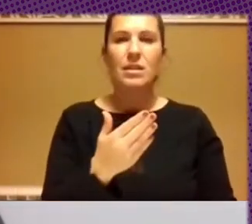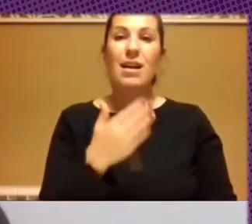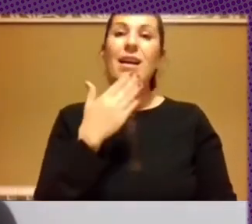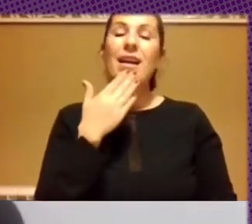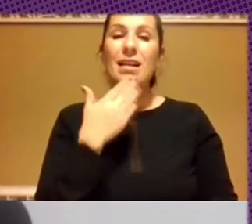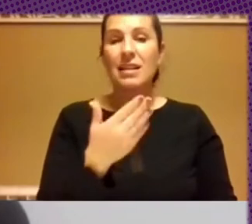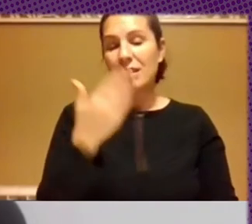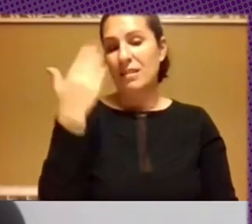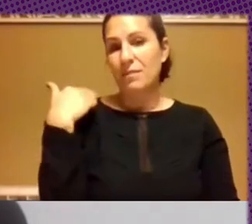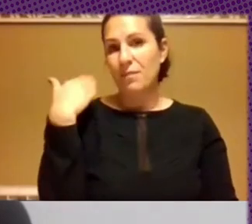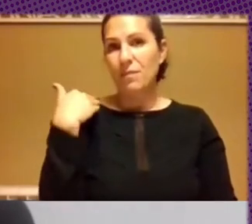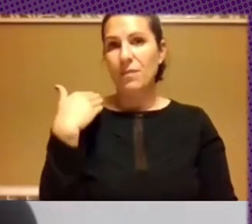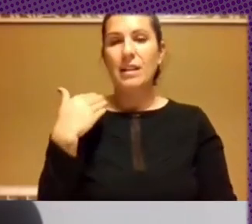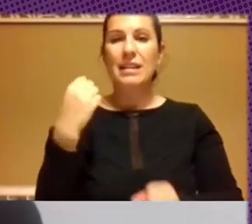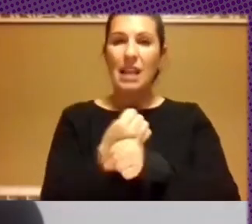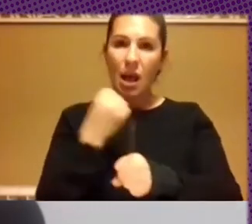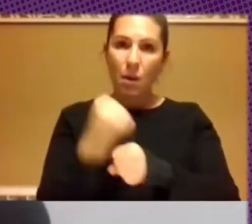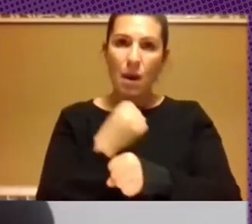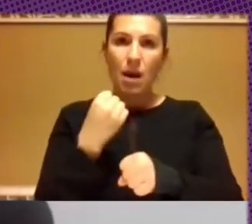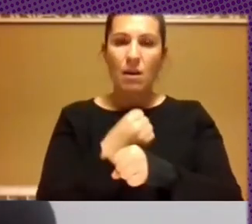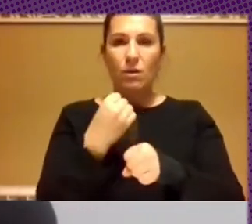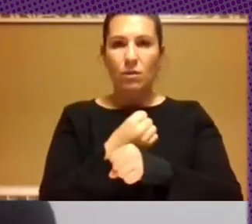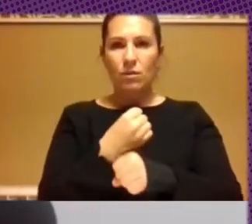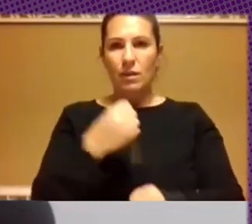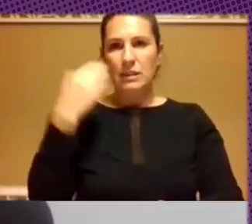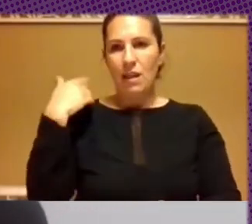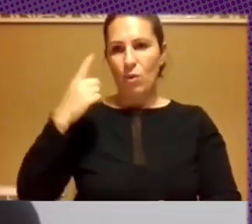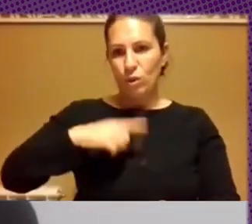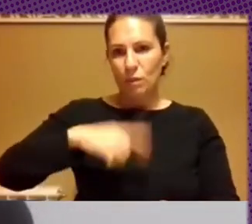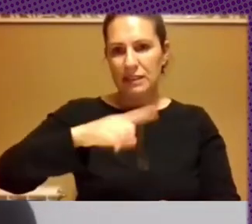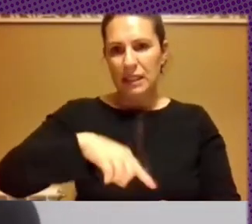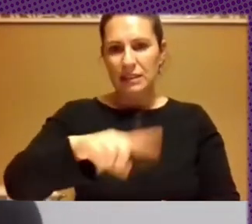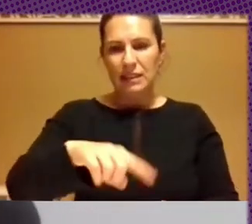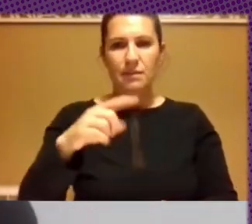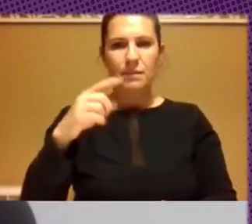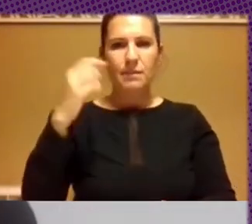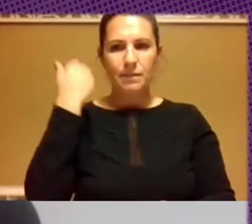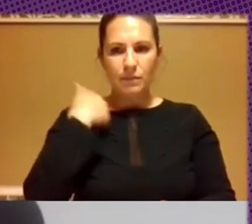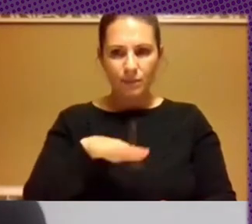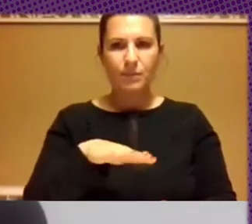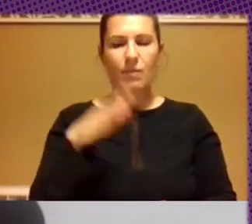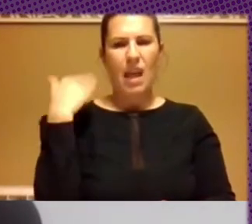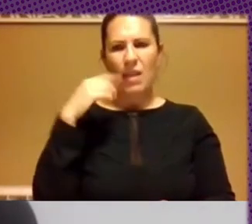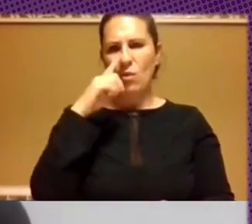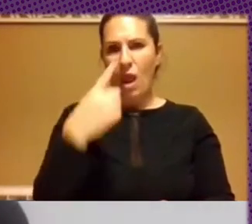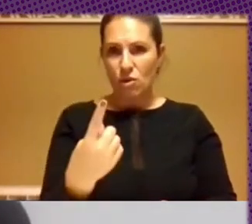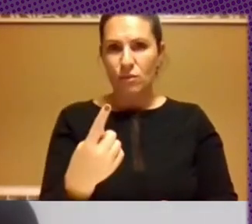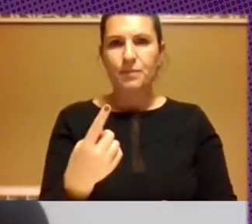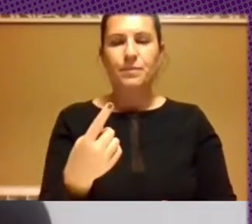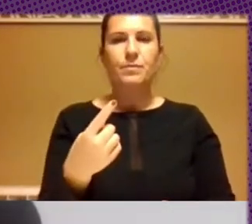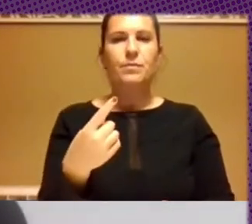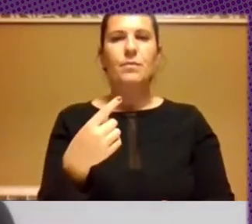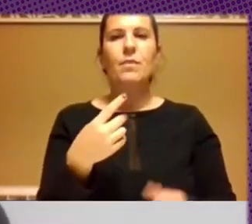trabajo, ¿no?, que desde hace unos meses o, bueno, ya hace un año, bueno,